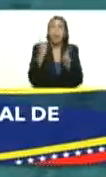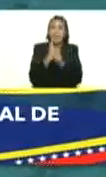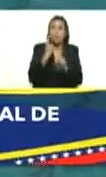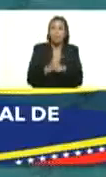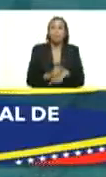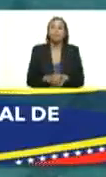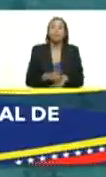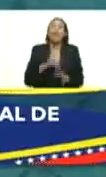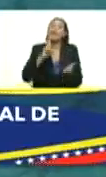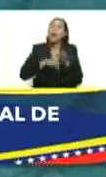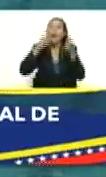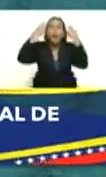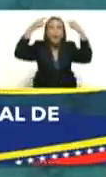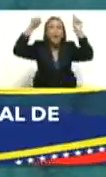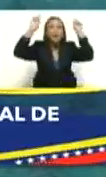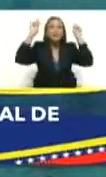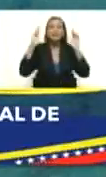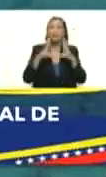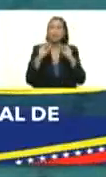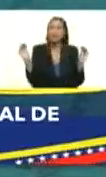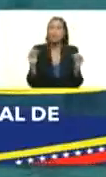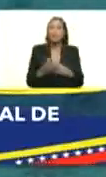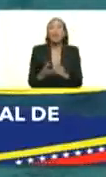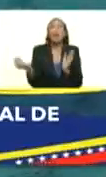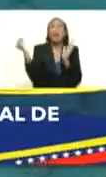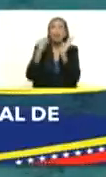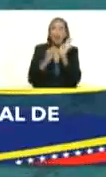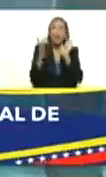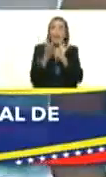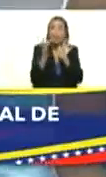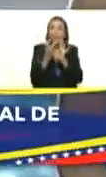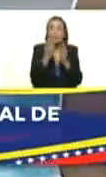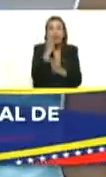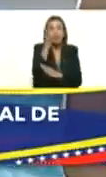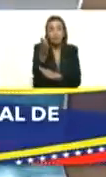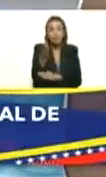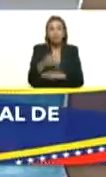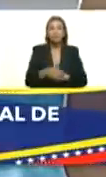y bueno todo el éxito Presidente le retorno el pase adelante